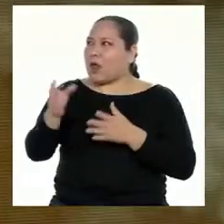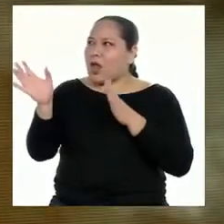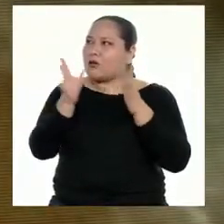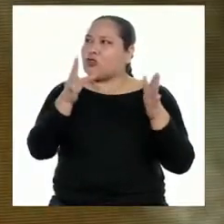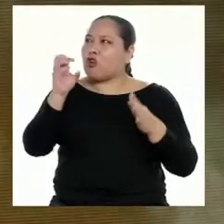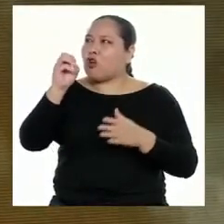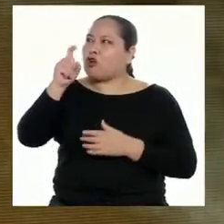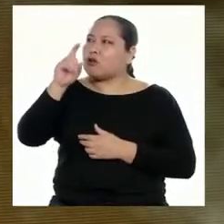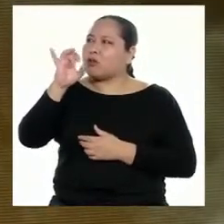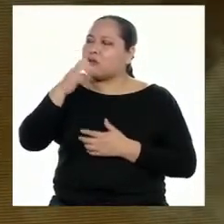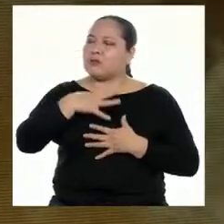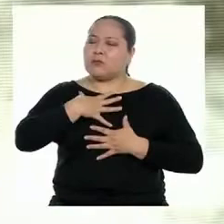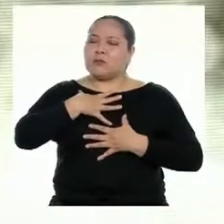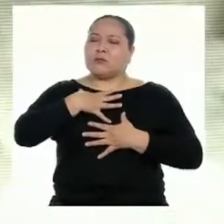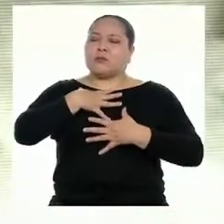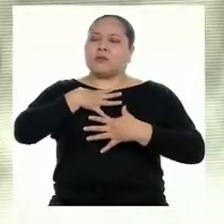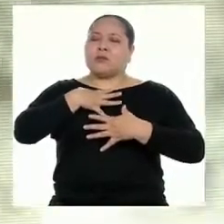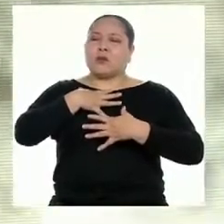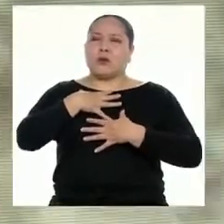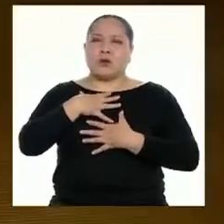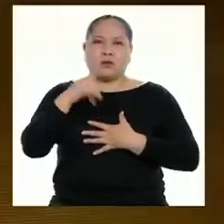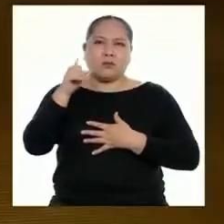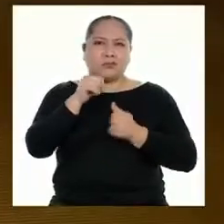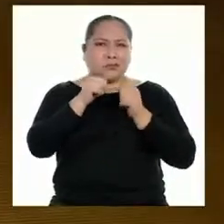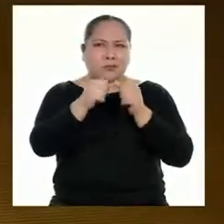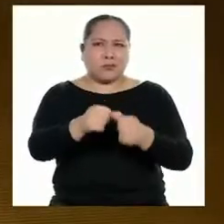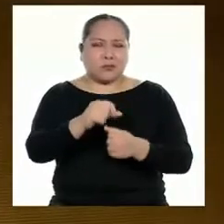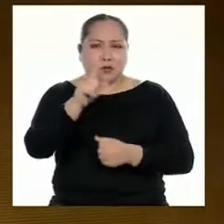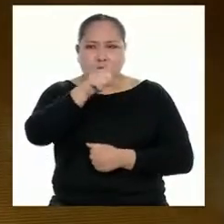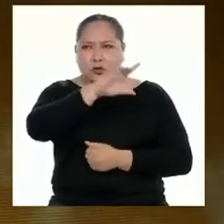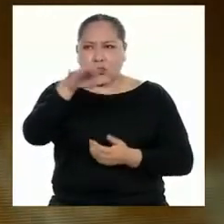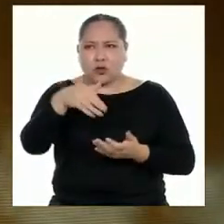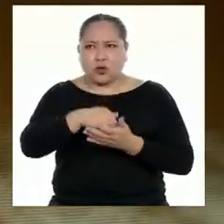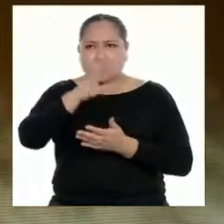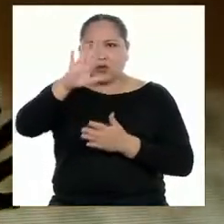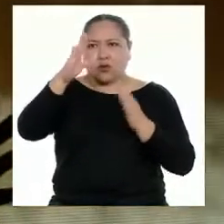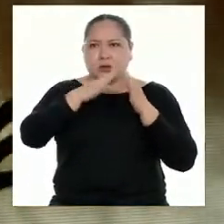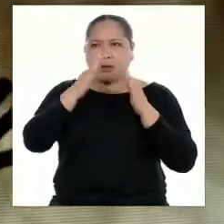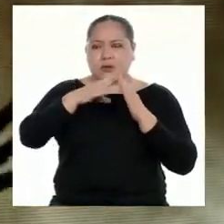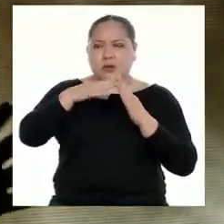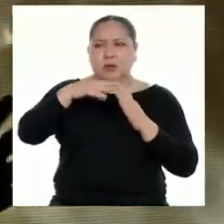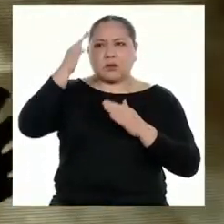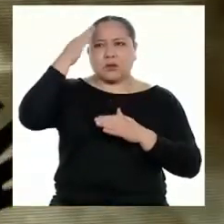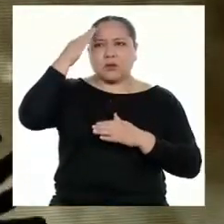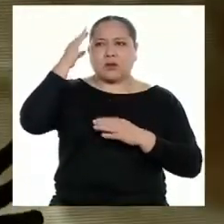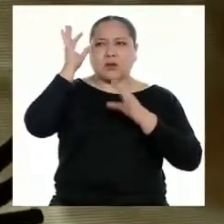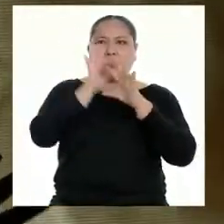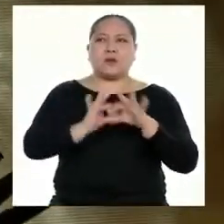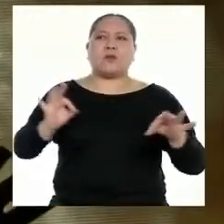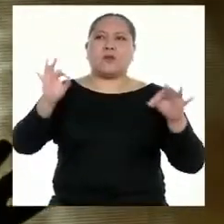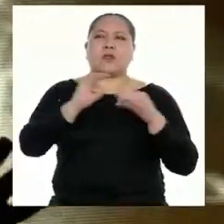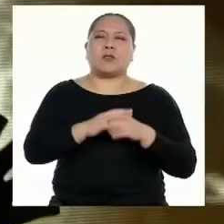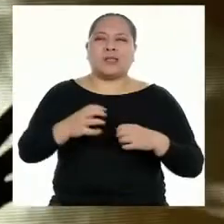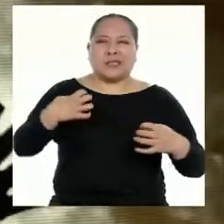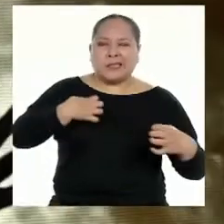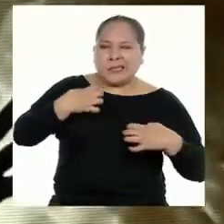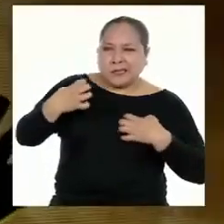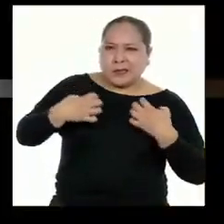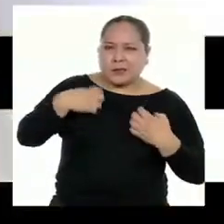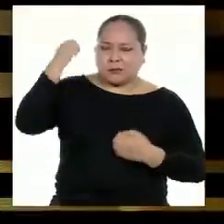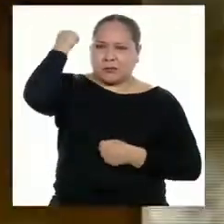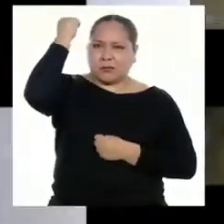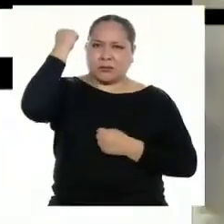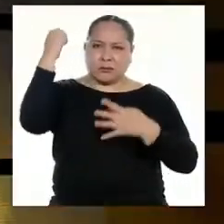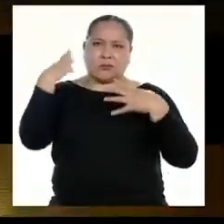Eso no debe continuar así. Deben saber todas y todos en casa que es importante reclamar por nuestro derecho